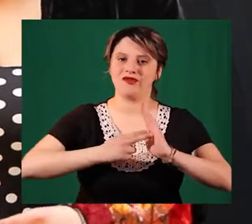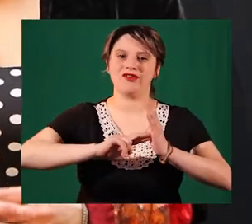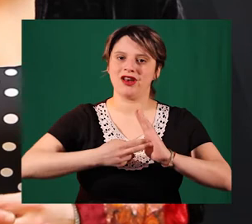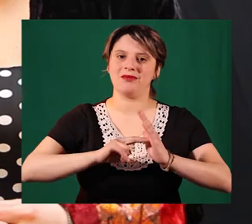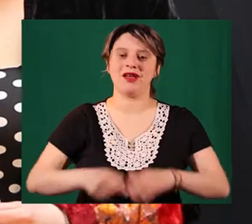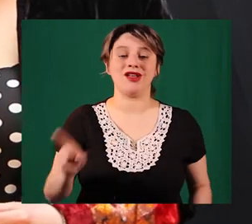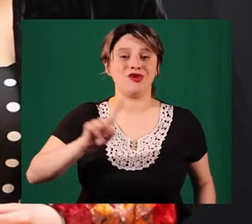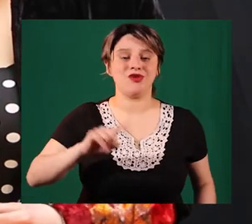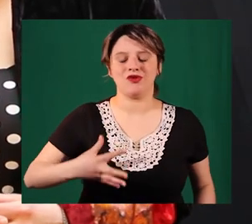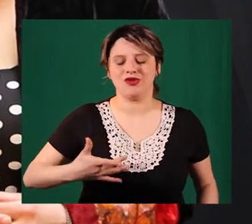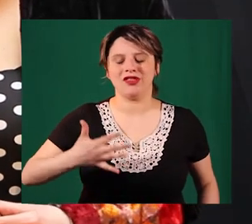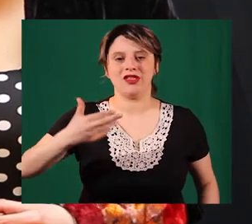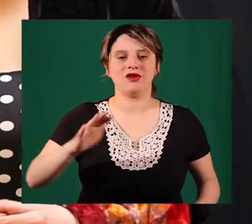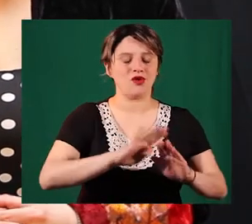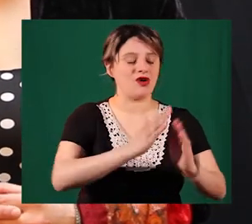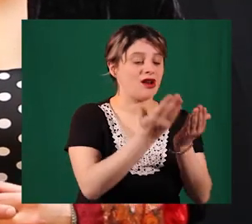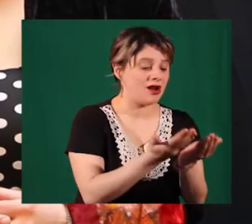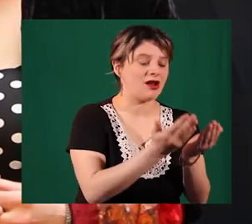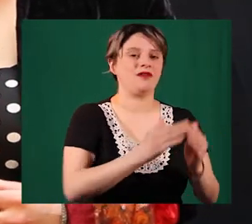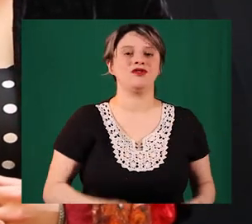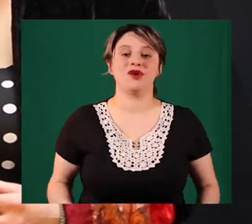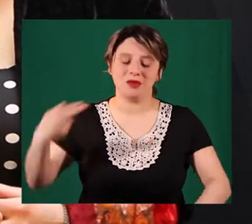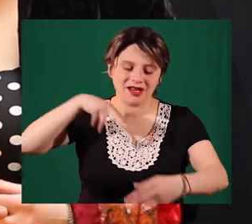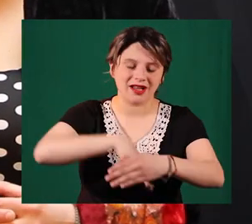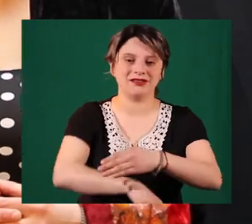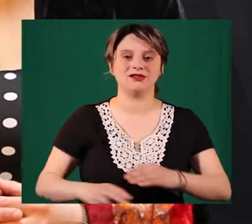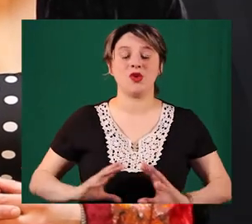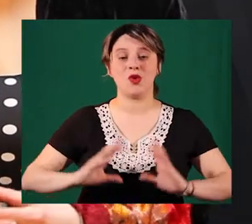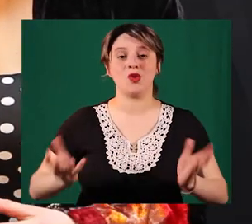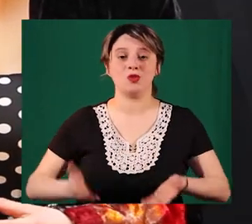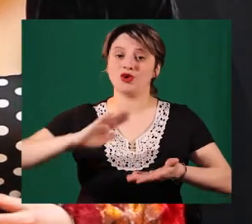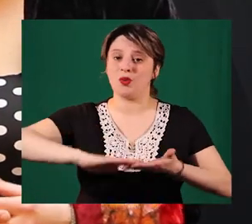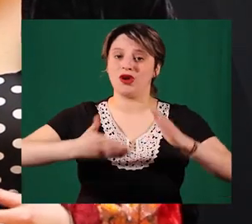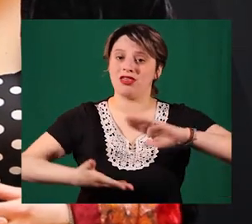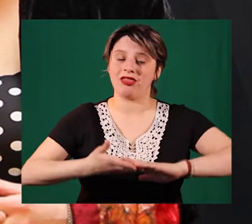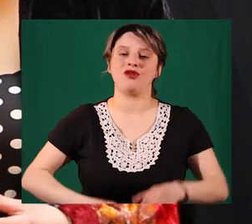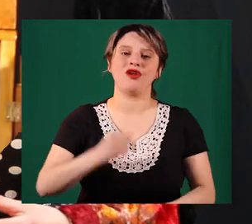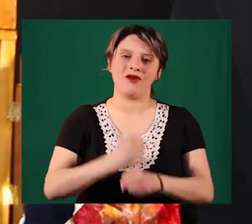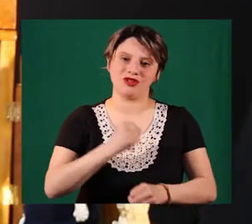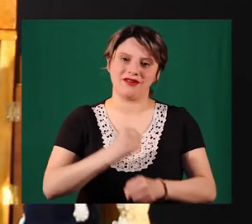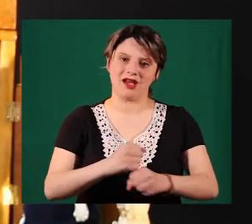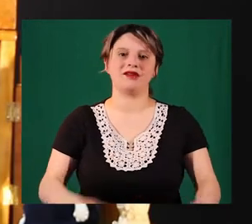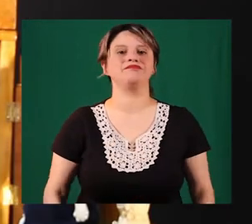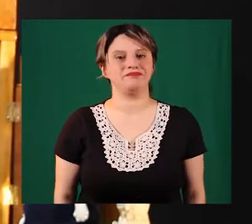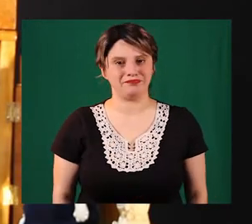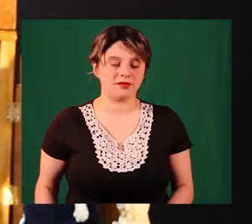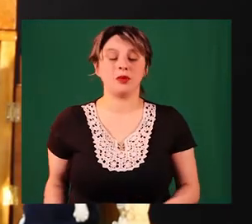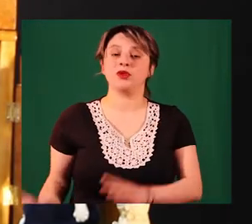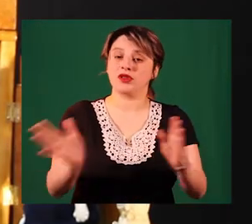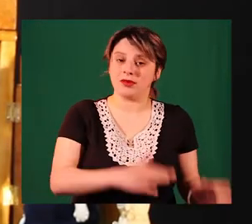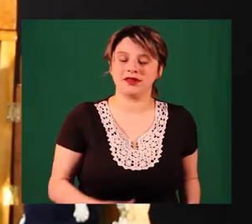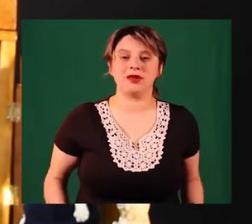problemática común el no contar con libros a los que puedan tener acceso los grupos o comunidades con los que vamos a trabajar. Por otra parte,